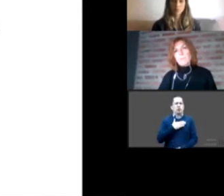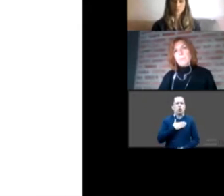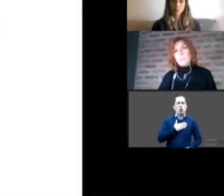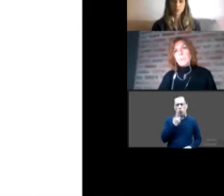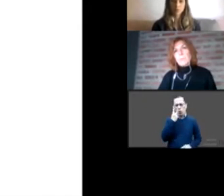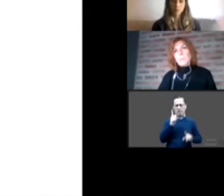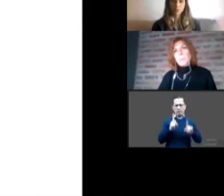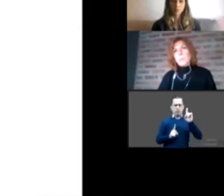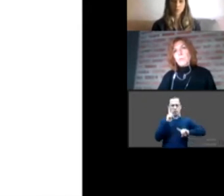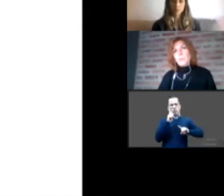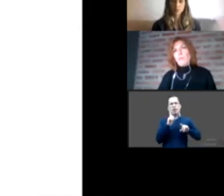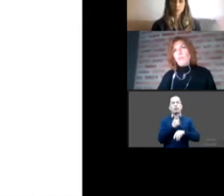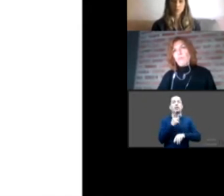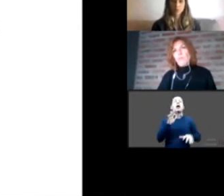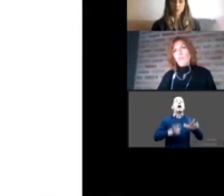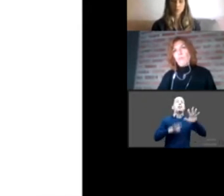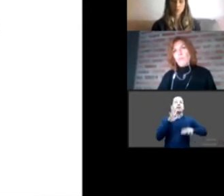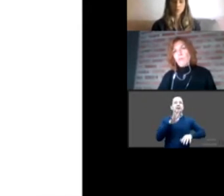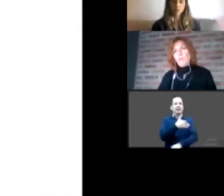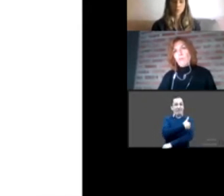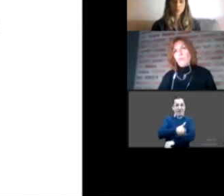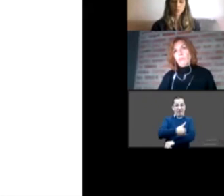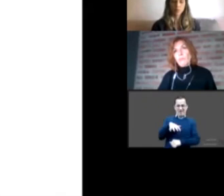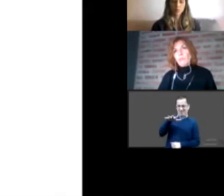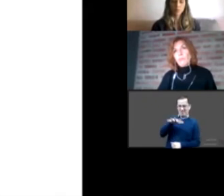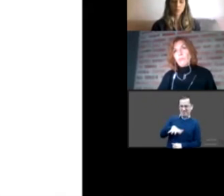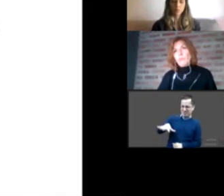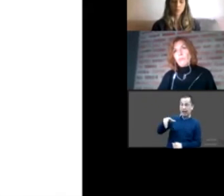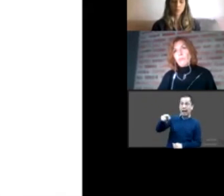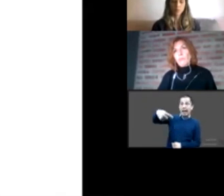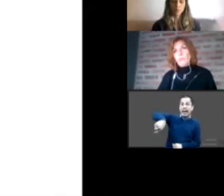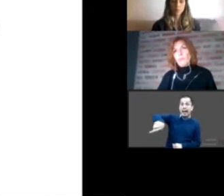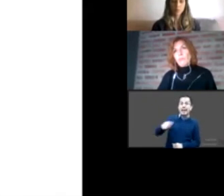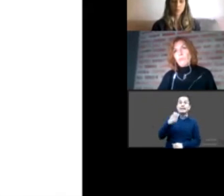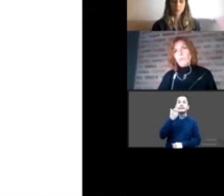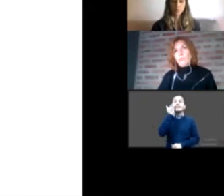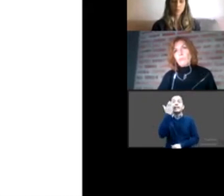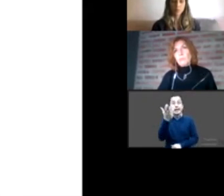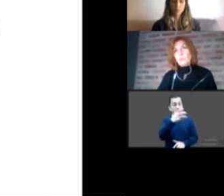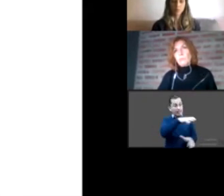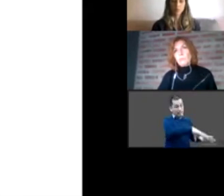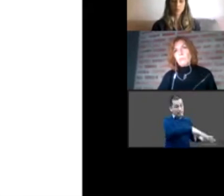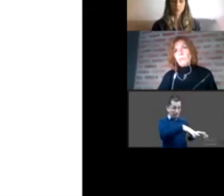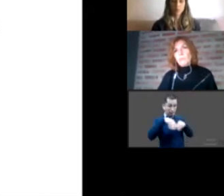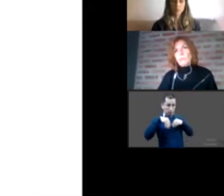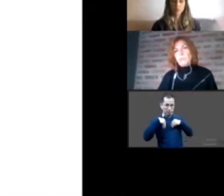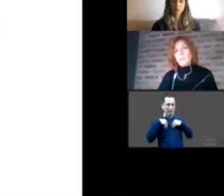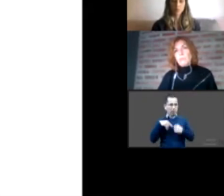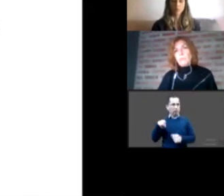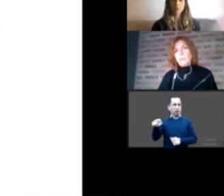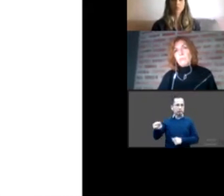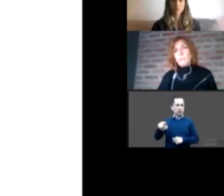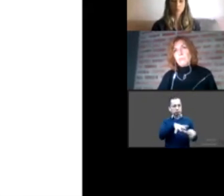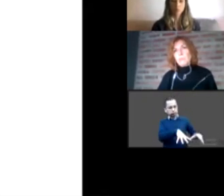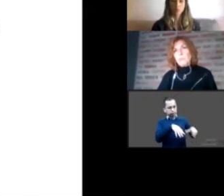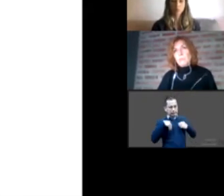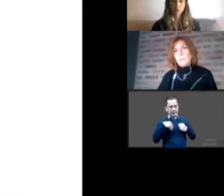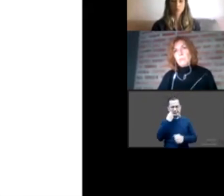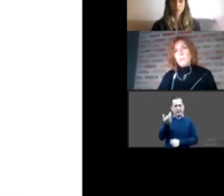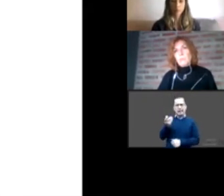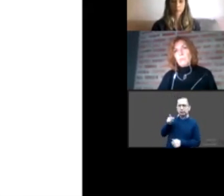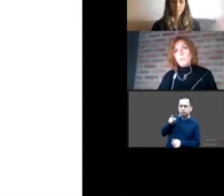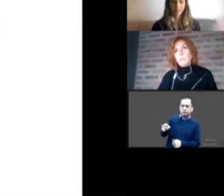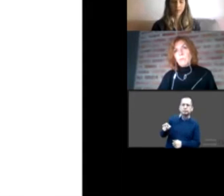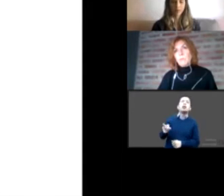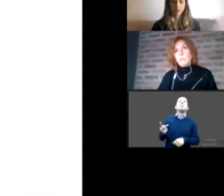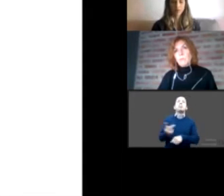familias que quieren adoptar que esa es mi experiencia porque no he trabajado con acogimiento familiar lo